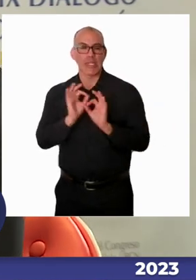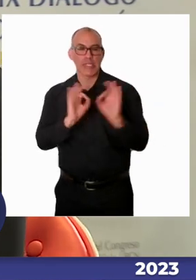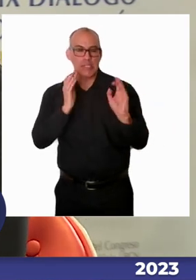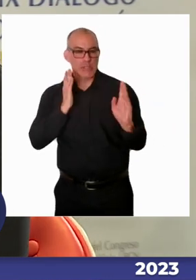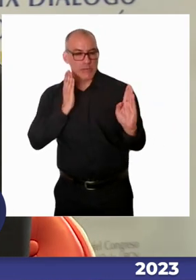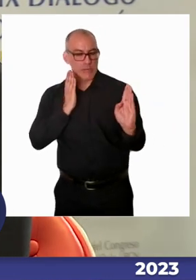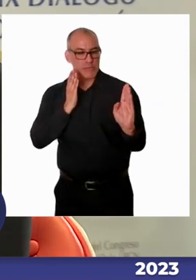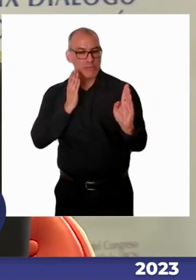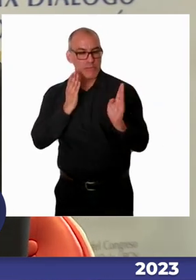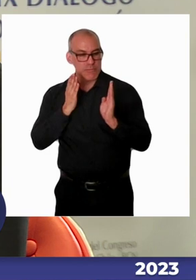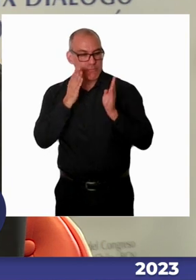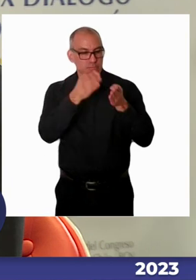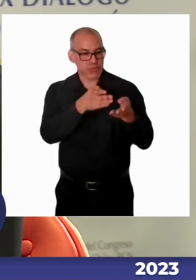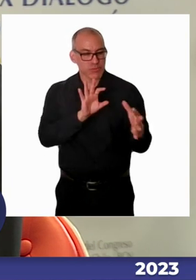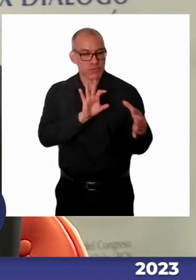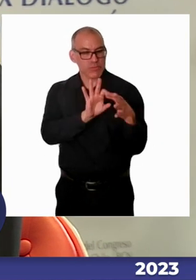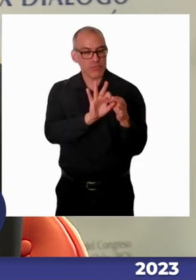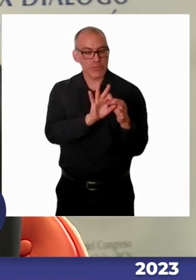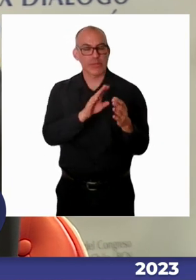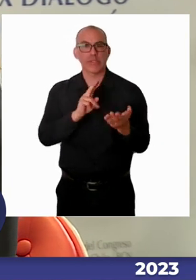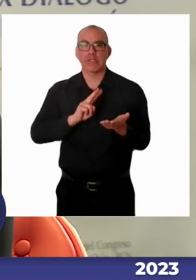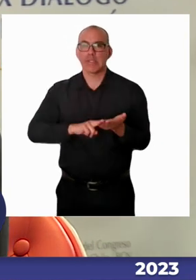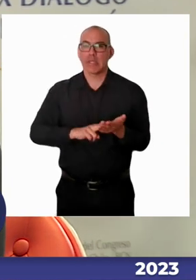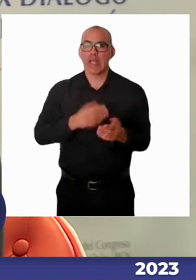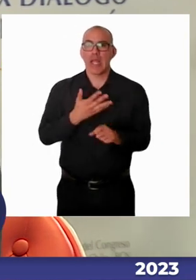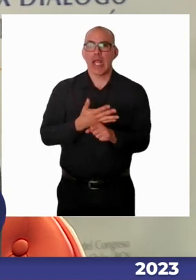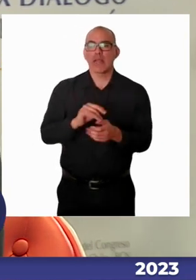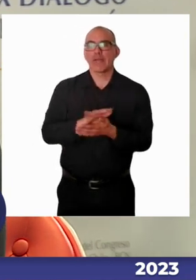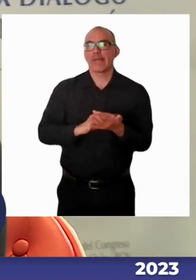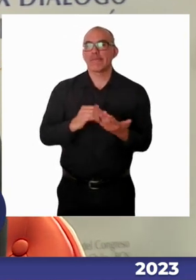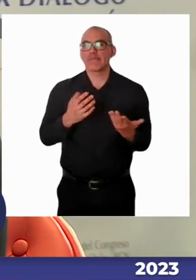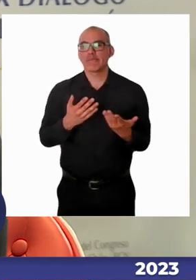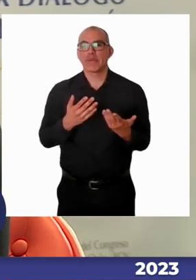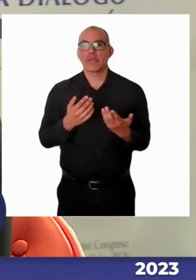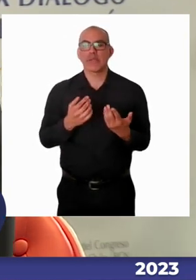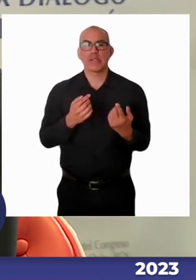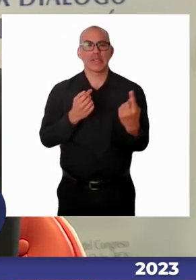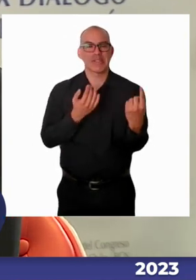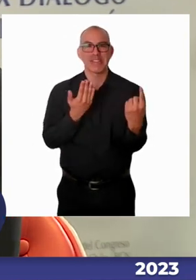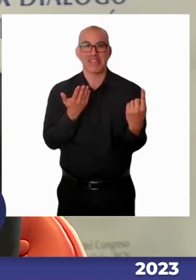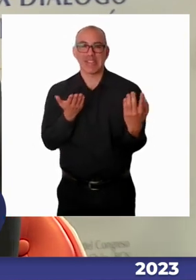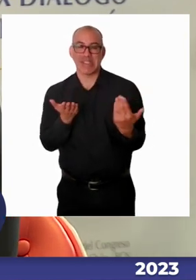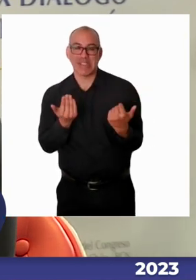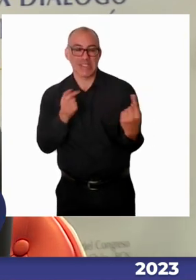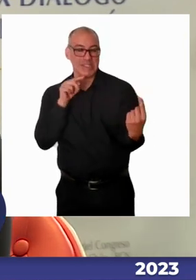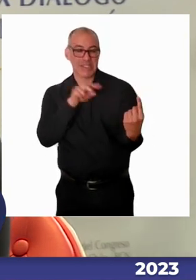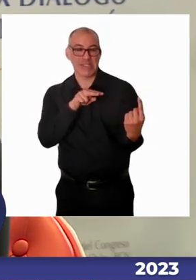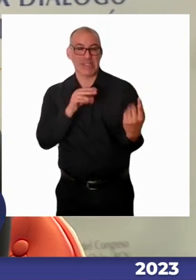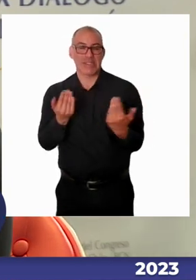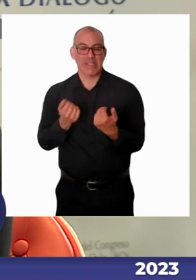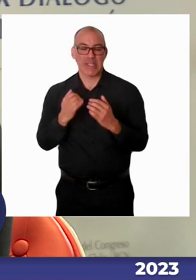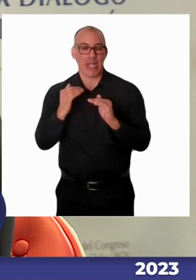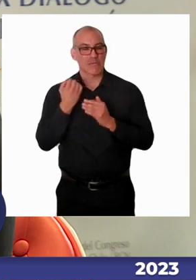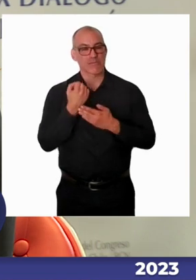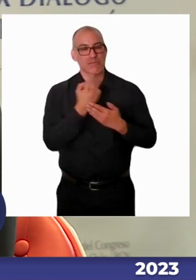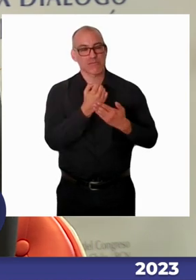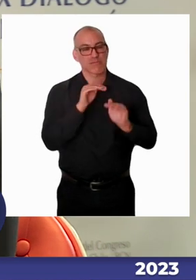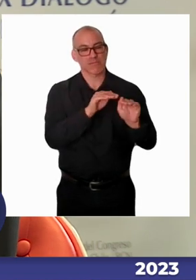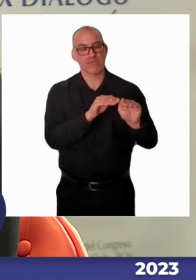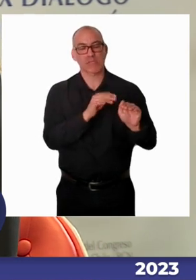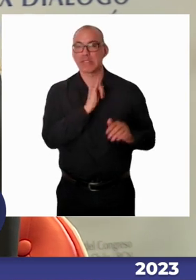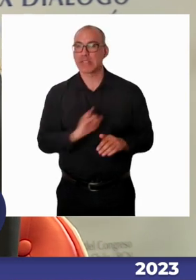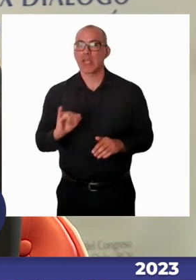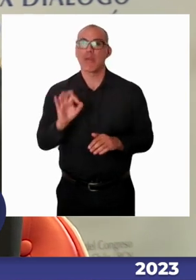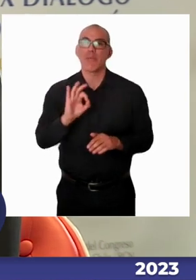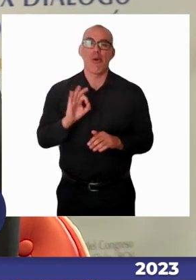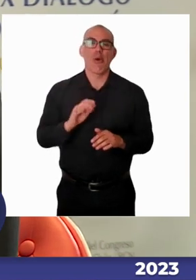financiamiento no solo está enfocado en la contratación de apoyos para el estudiante, sino que también en